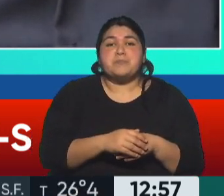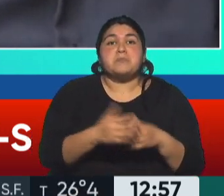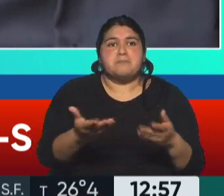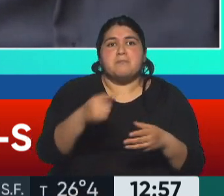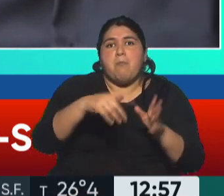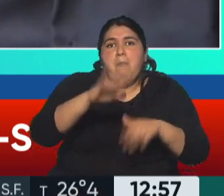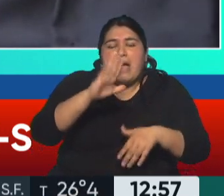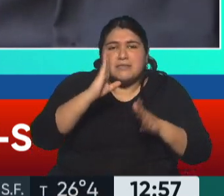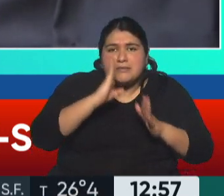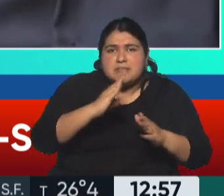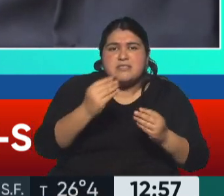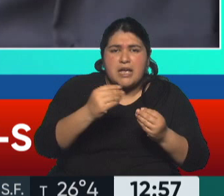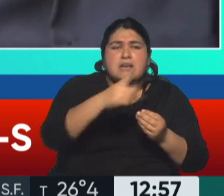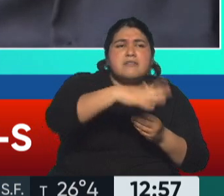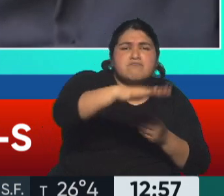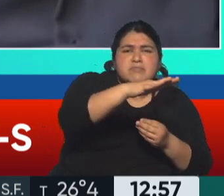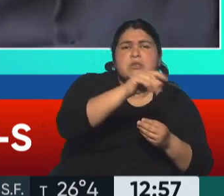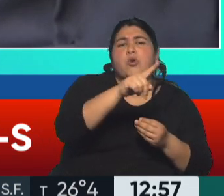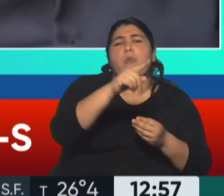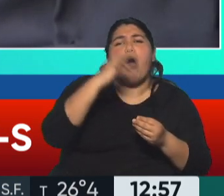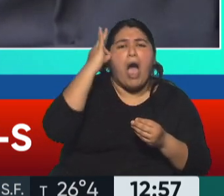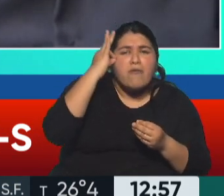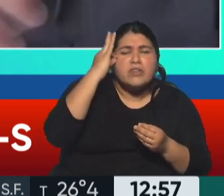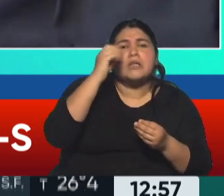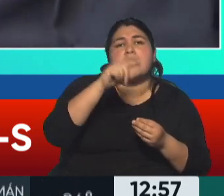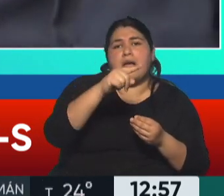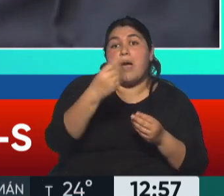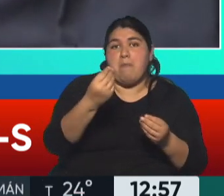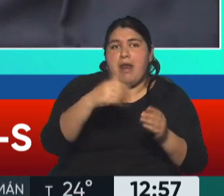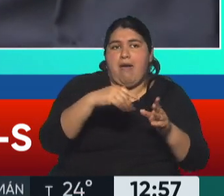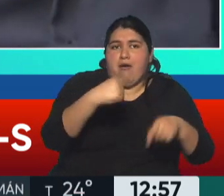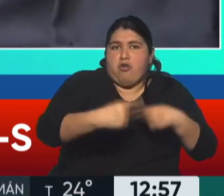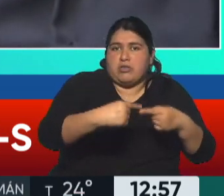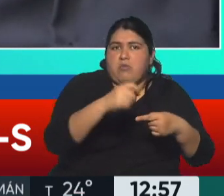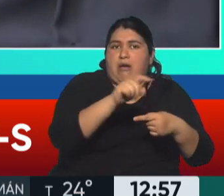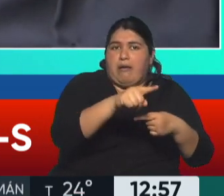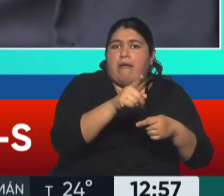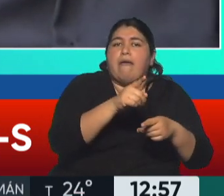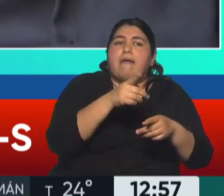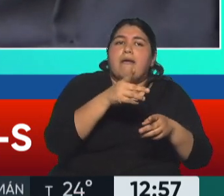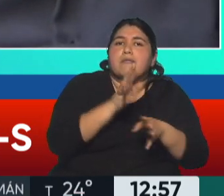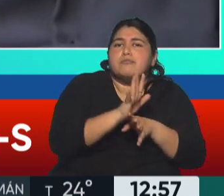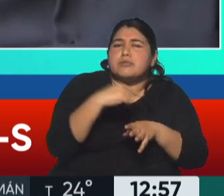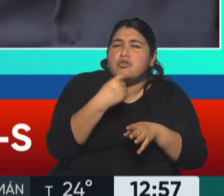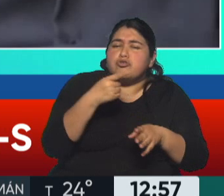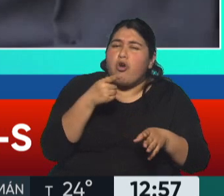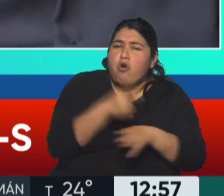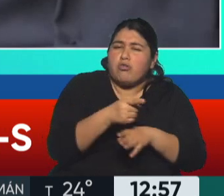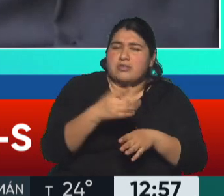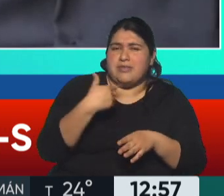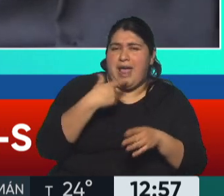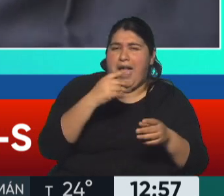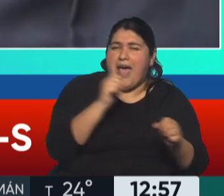principalmente en sitios como África, para seguir la guerra contra el terrorismo. O sea, que tiene